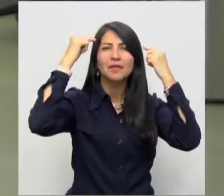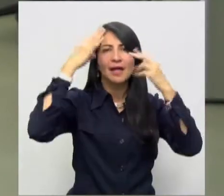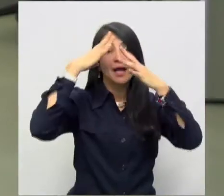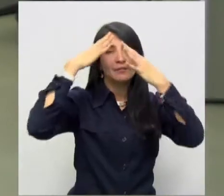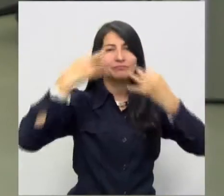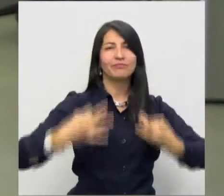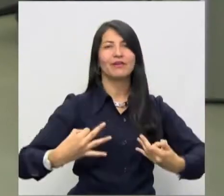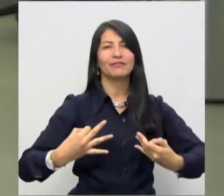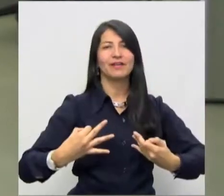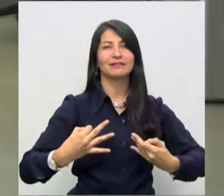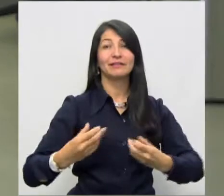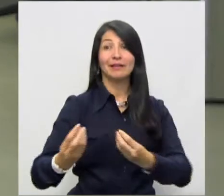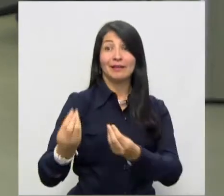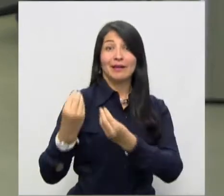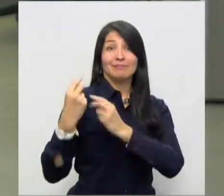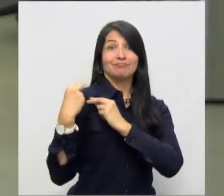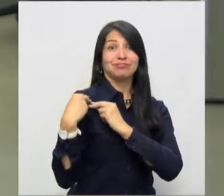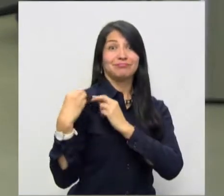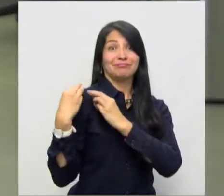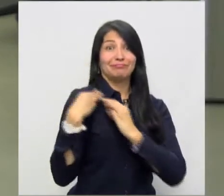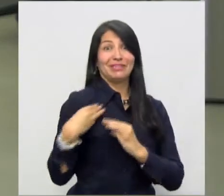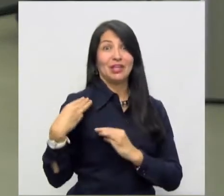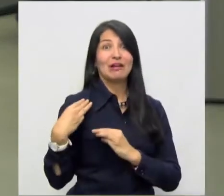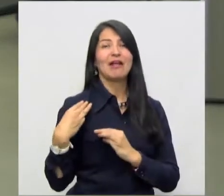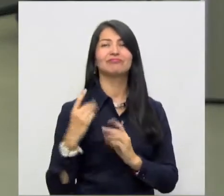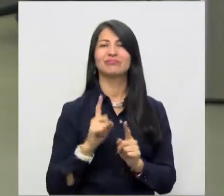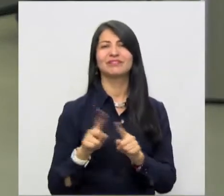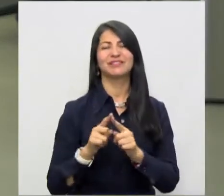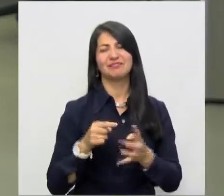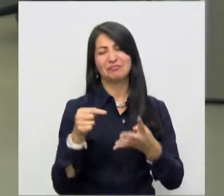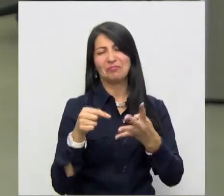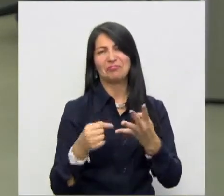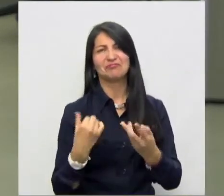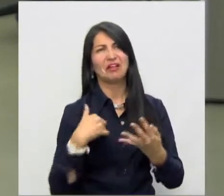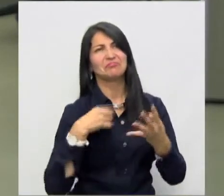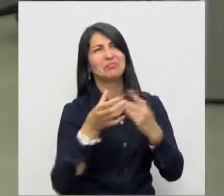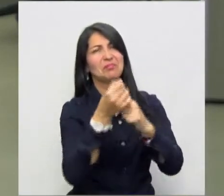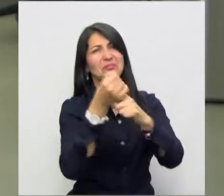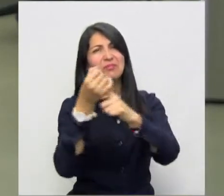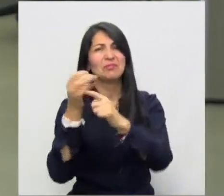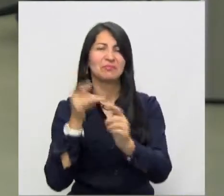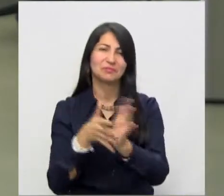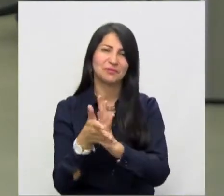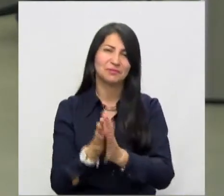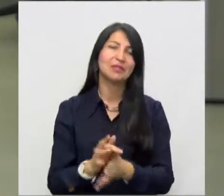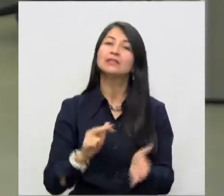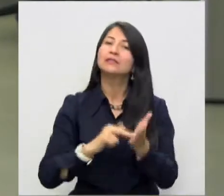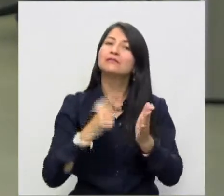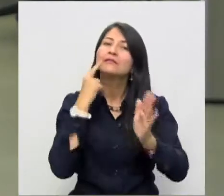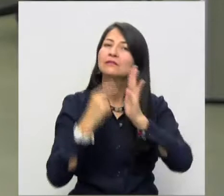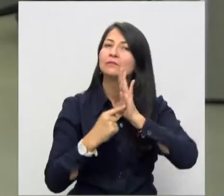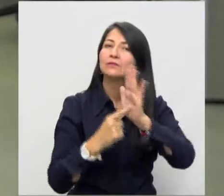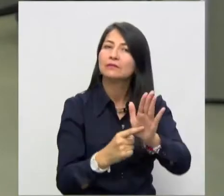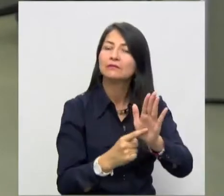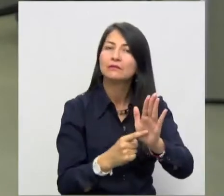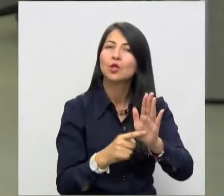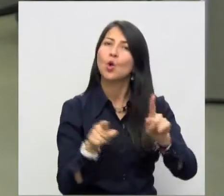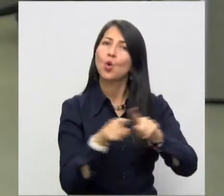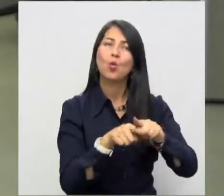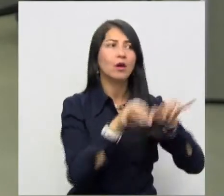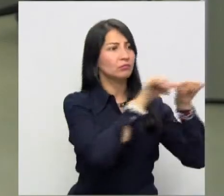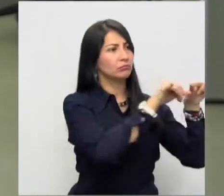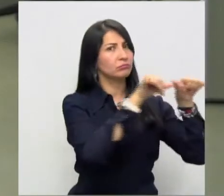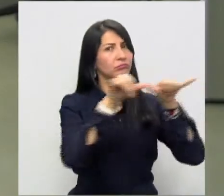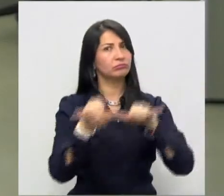Y hay algo muy interesante en la rendición de cuentas. Y es que muestra cuál es la coherencia que